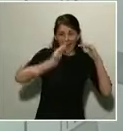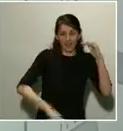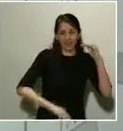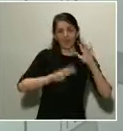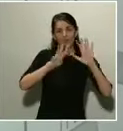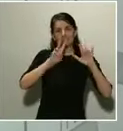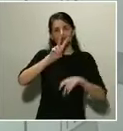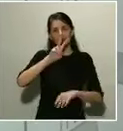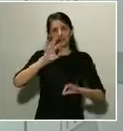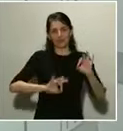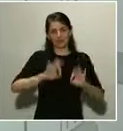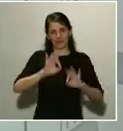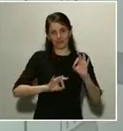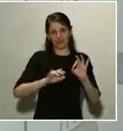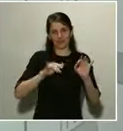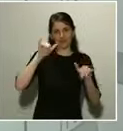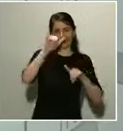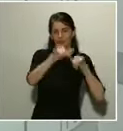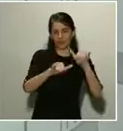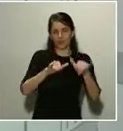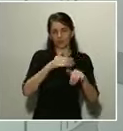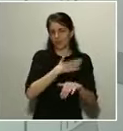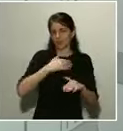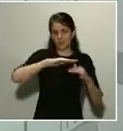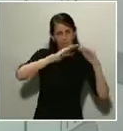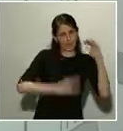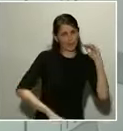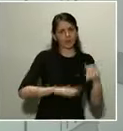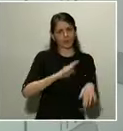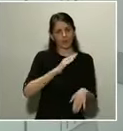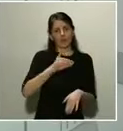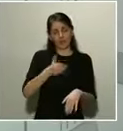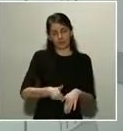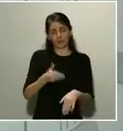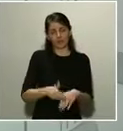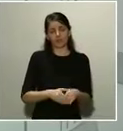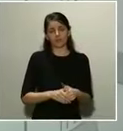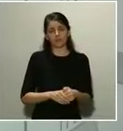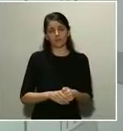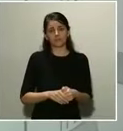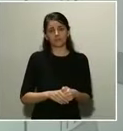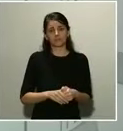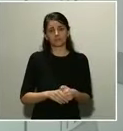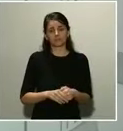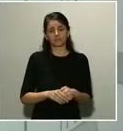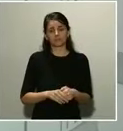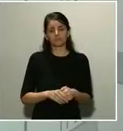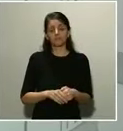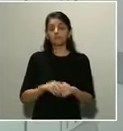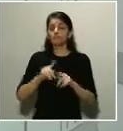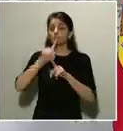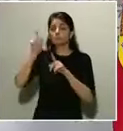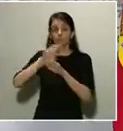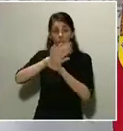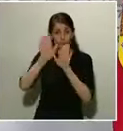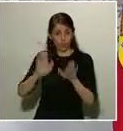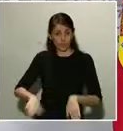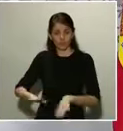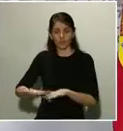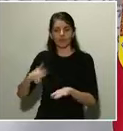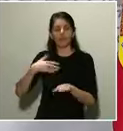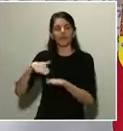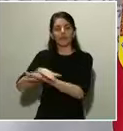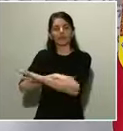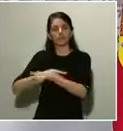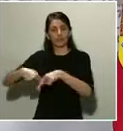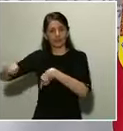muy importante. Y esto, como digo, pues serán en estos días. Una última pregunta para el ministro de Transportes. El Confidencial le